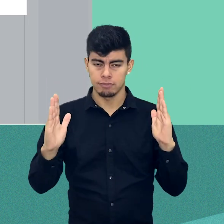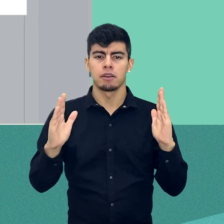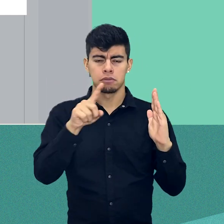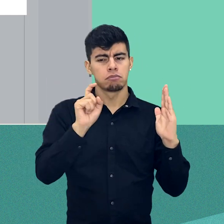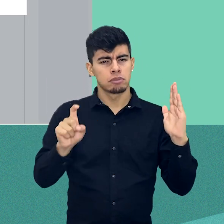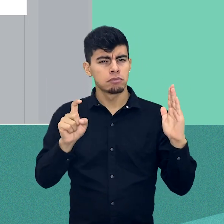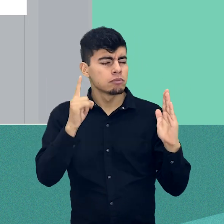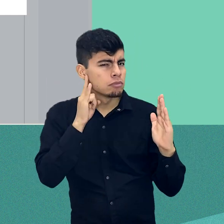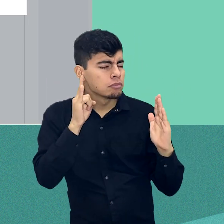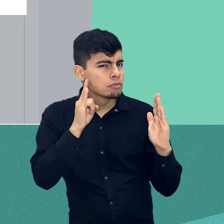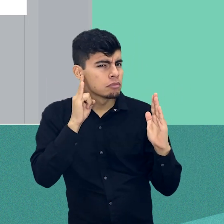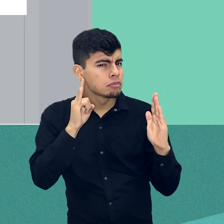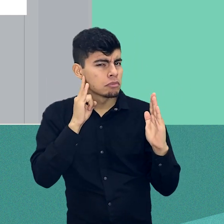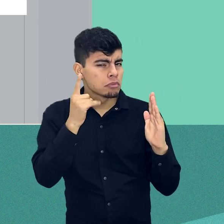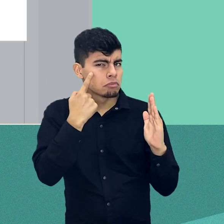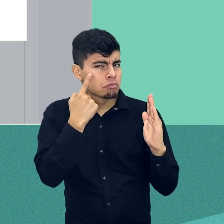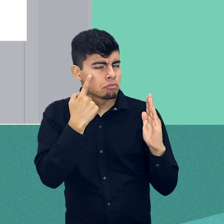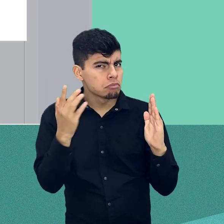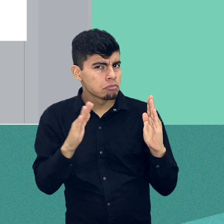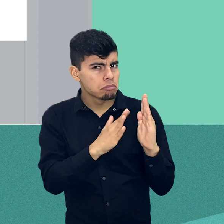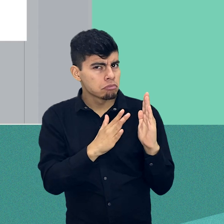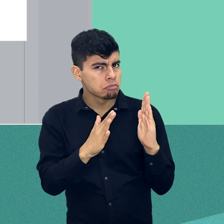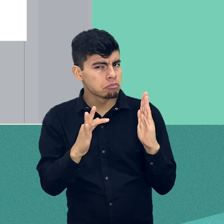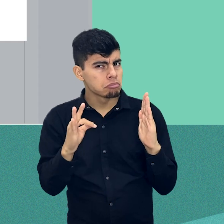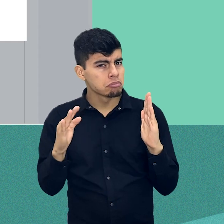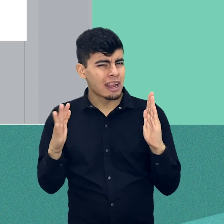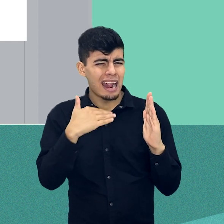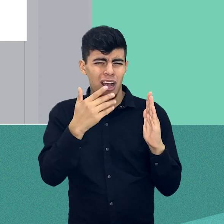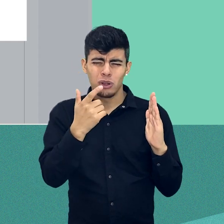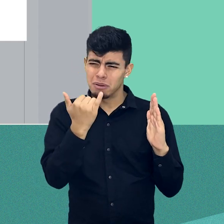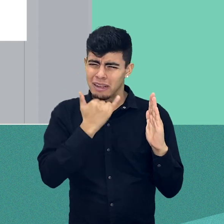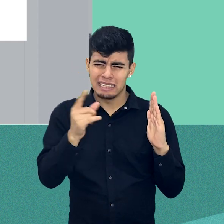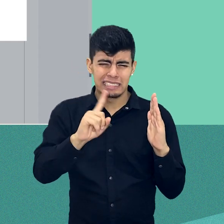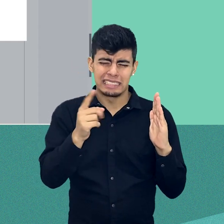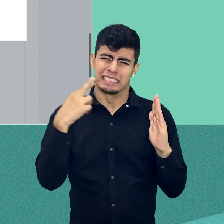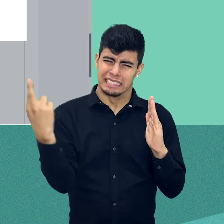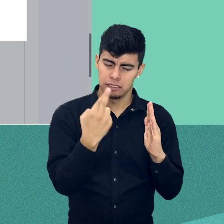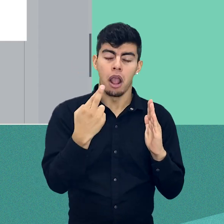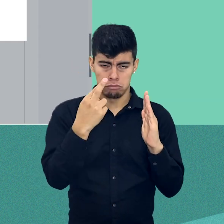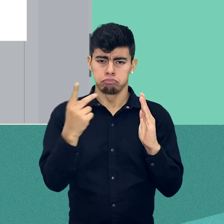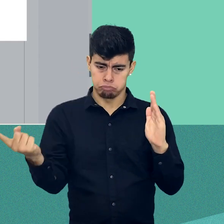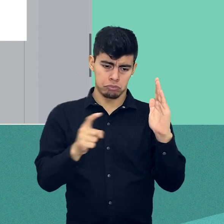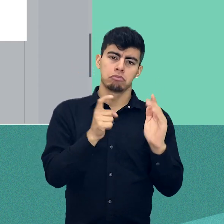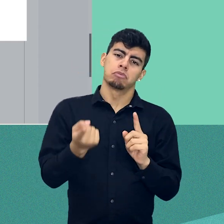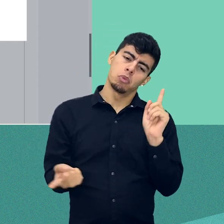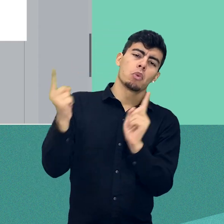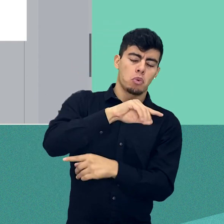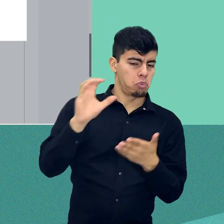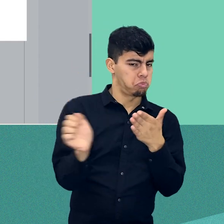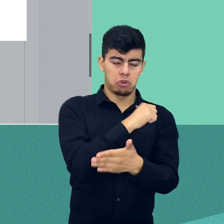hacemos clic en el botón Detener grabación. Tendremos la posibilidad de escuchar el audio a través de las opciones de reproducción.